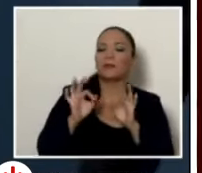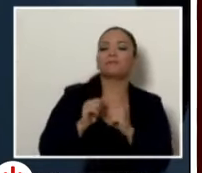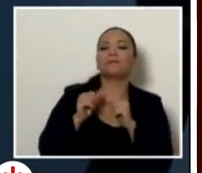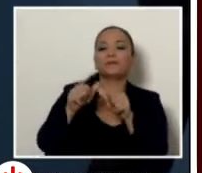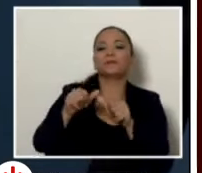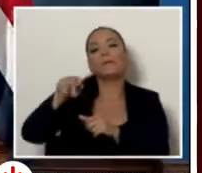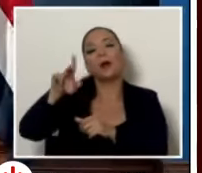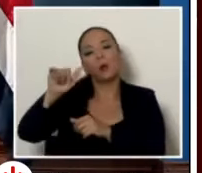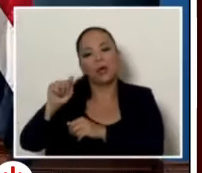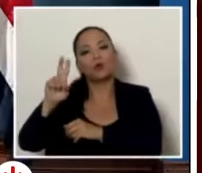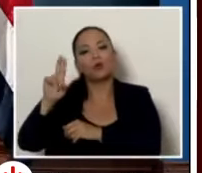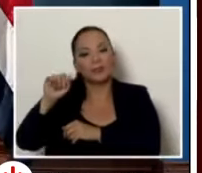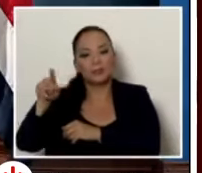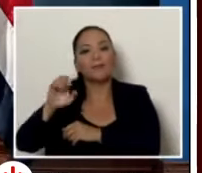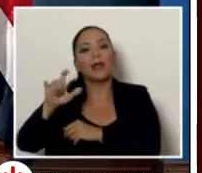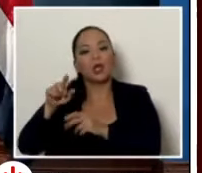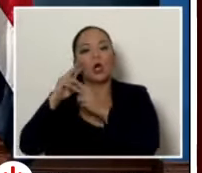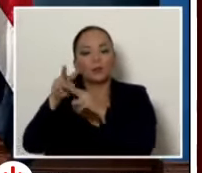Paula Ruiz de El Observador